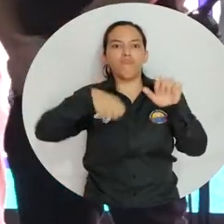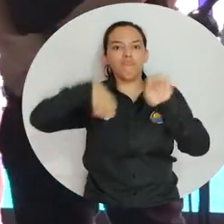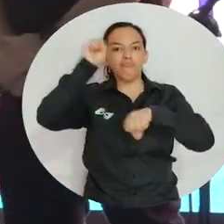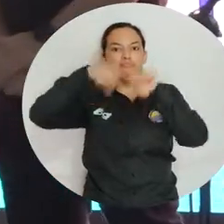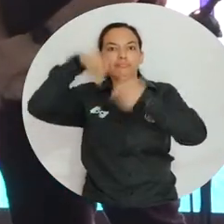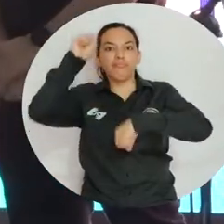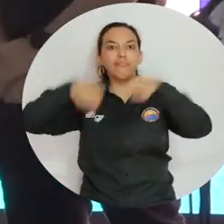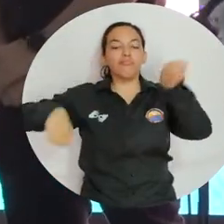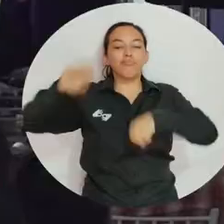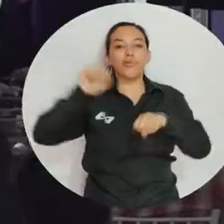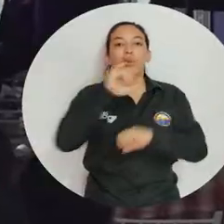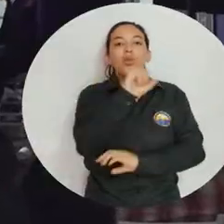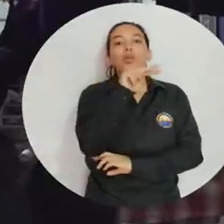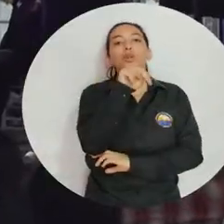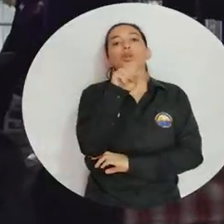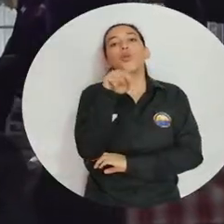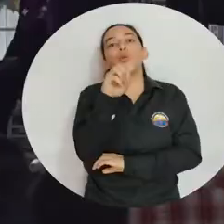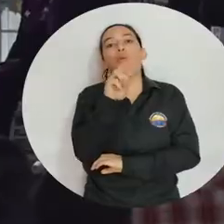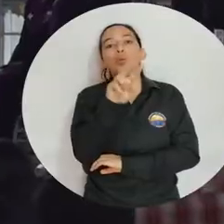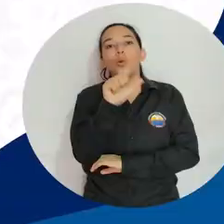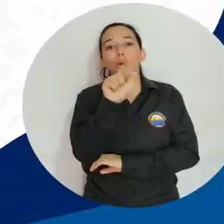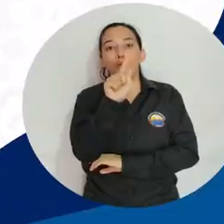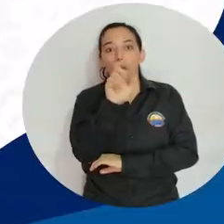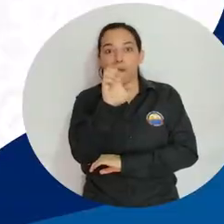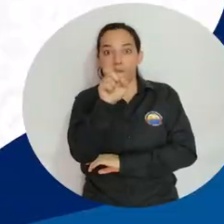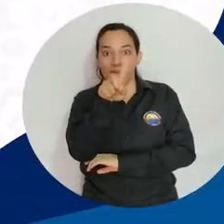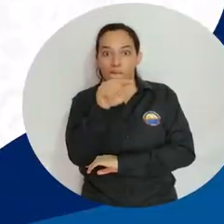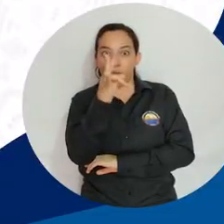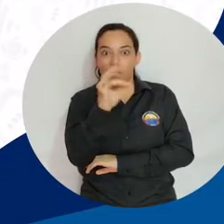InnovaFest 2.0, Redes de Aprendizaje.